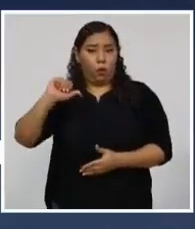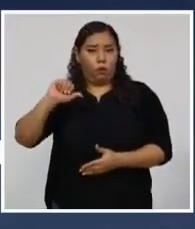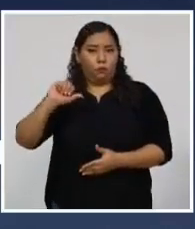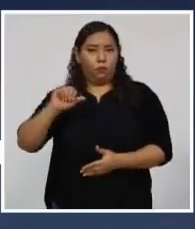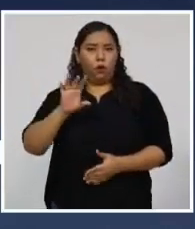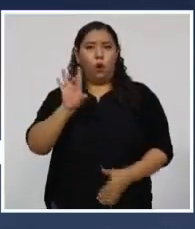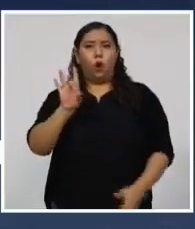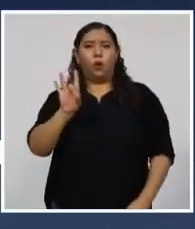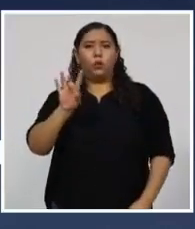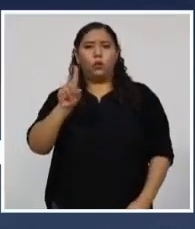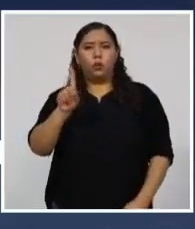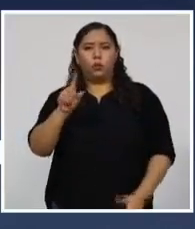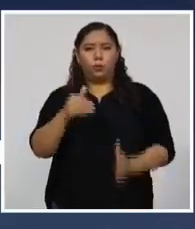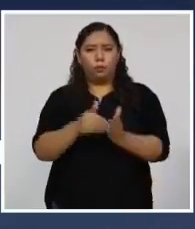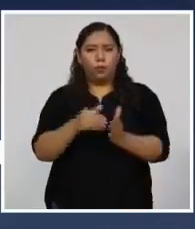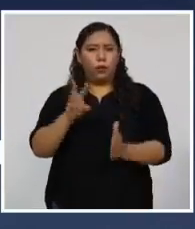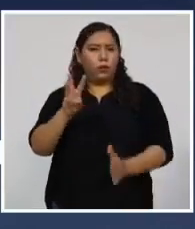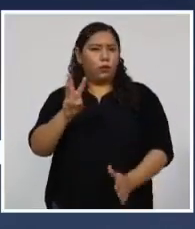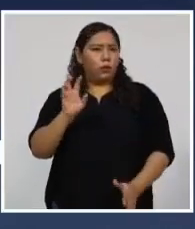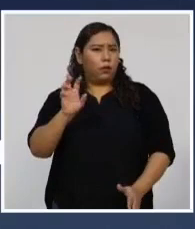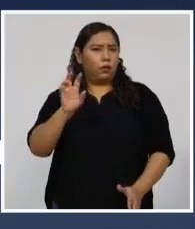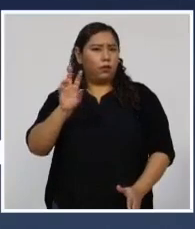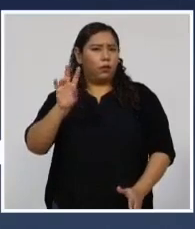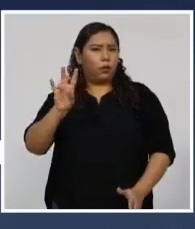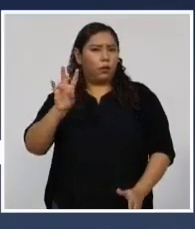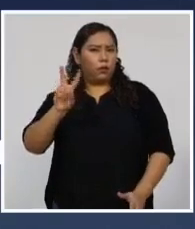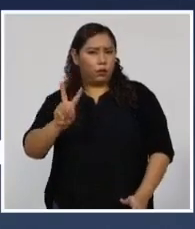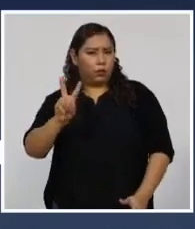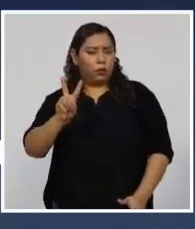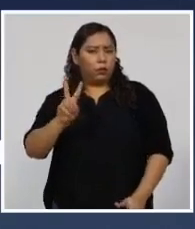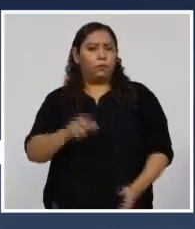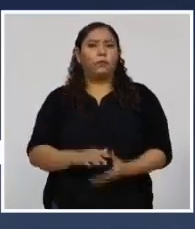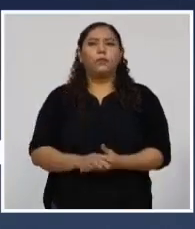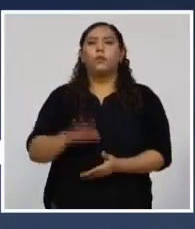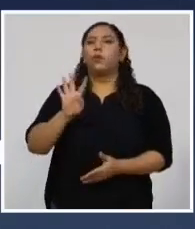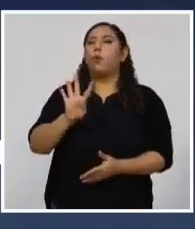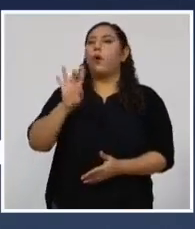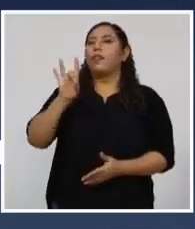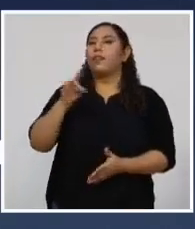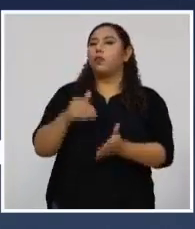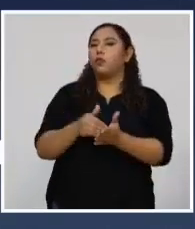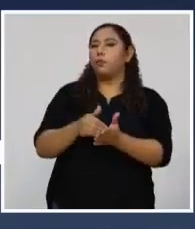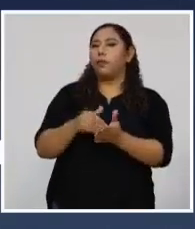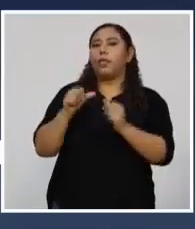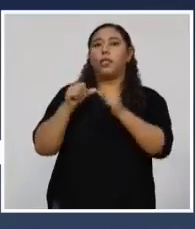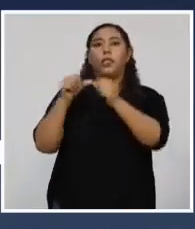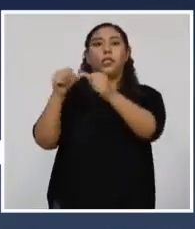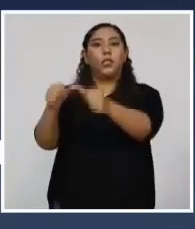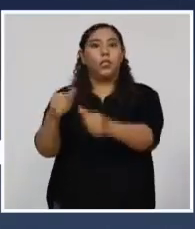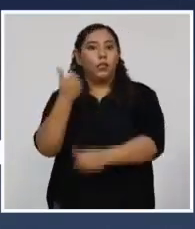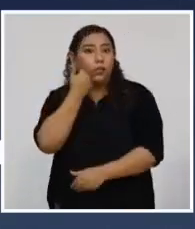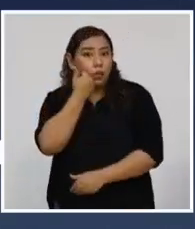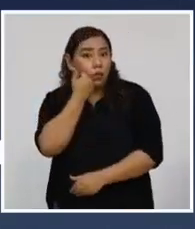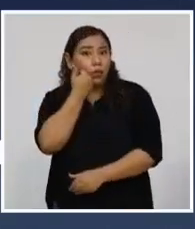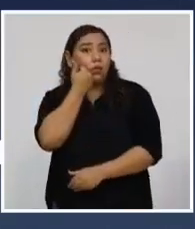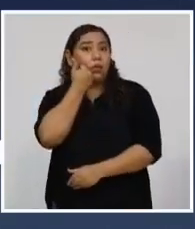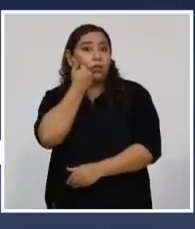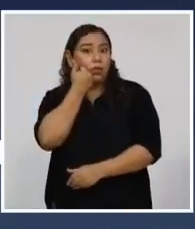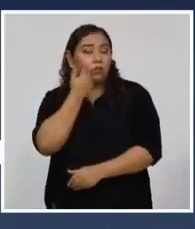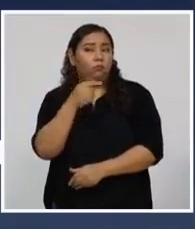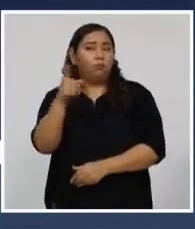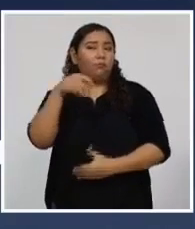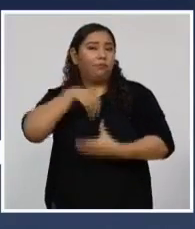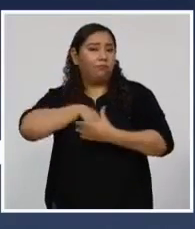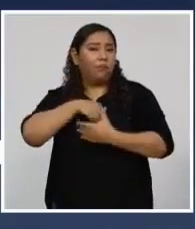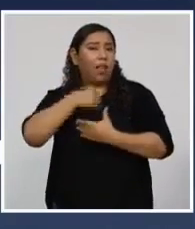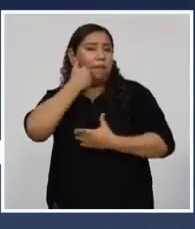81,672 casos. Más de 48,000 continúan activos, significa que tienen el virus aún en su cuerpo.